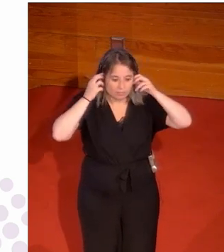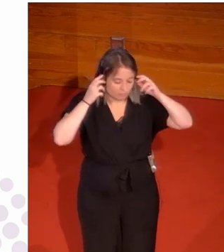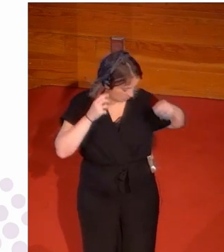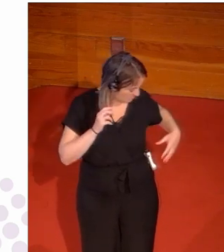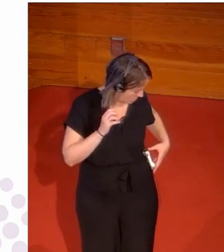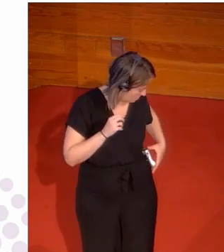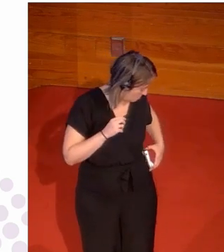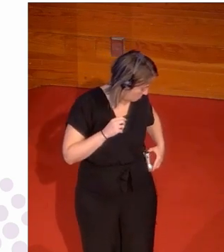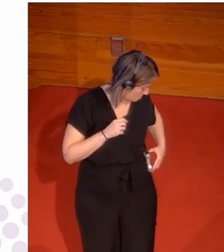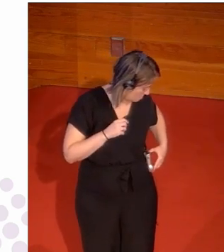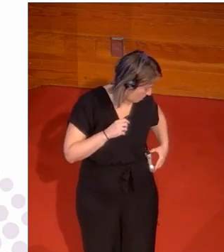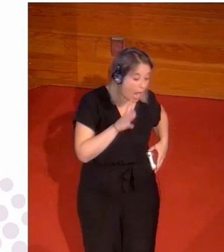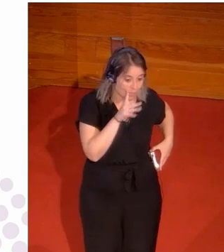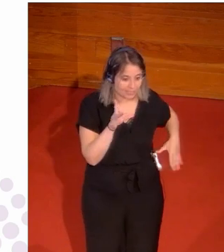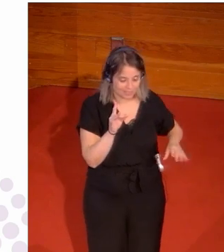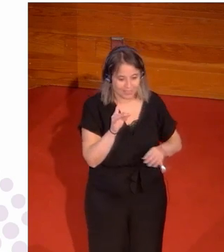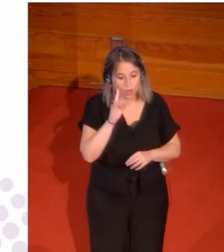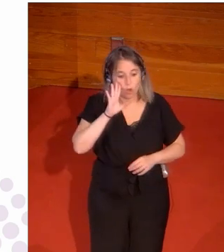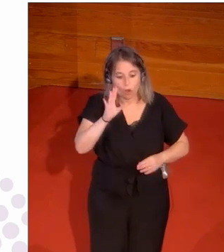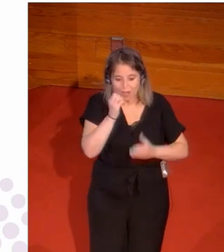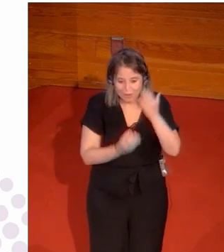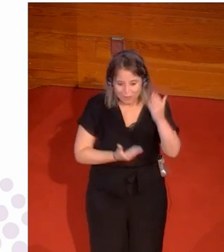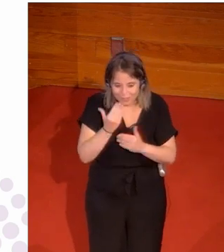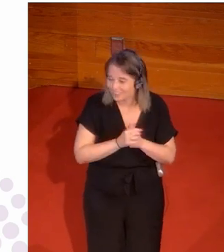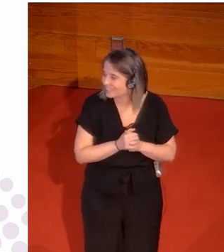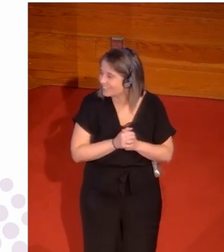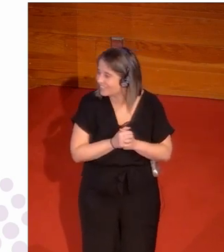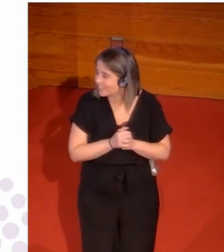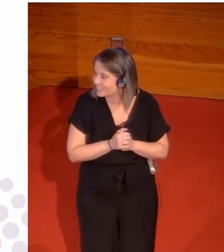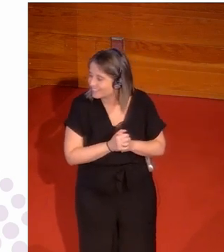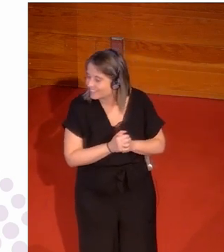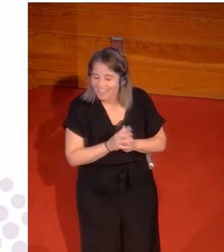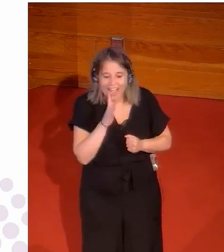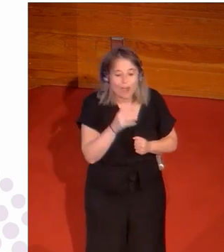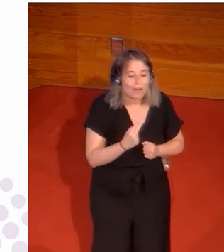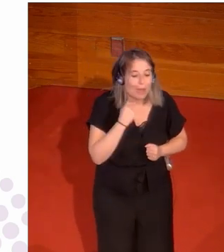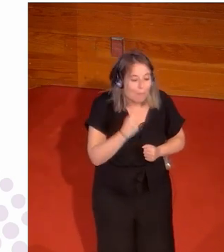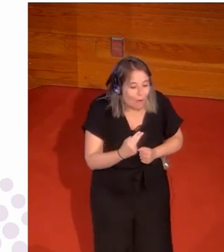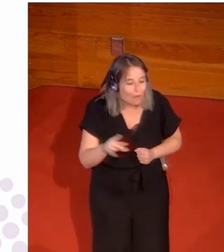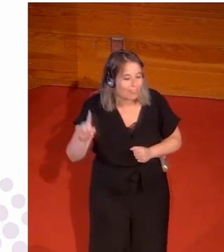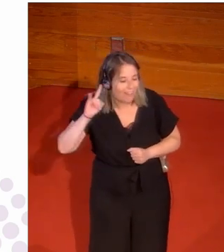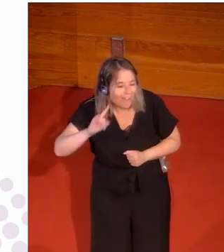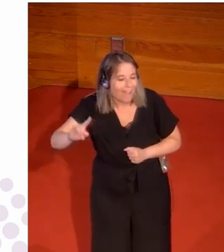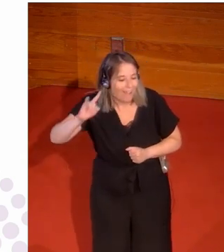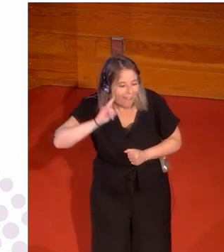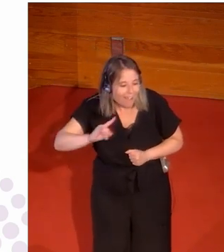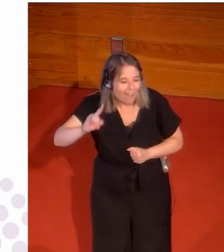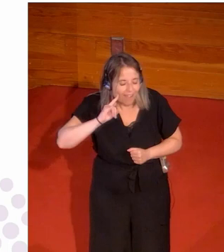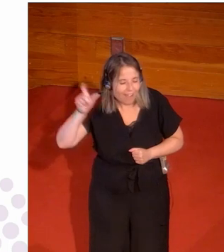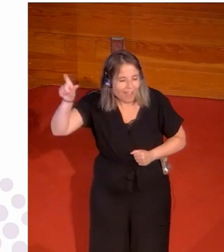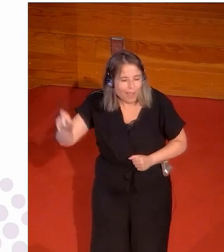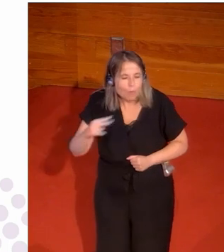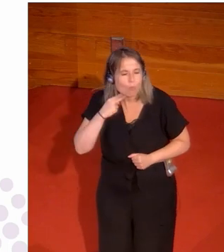Egunon, buenos días. Muchas veces le vais a poner cuerpo ahora a una voz que habéis estado oyendo durante muchos años, que la gente decía,